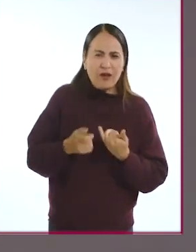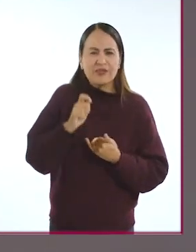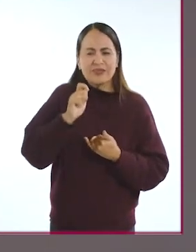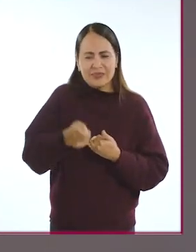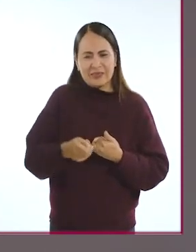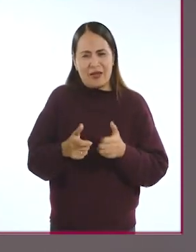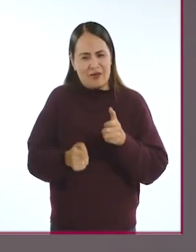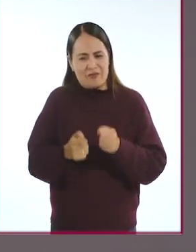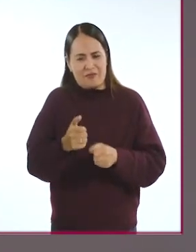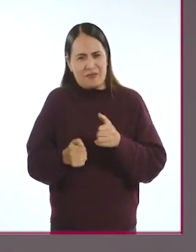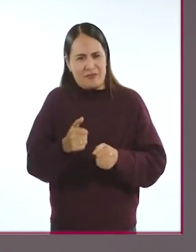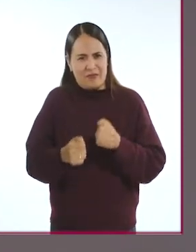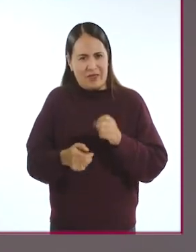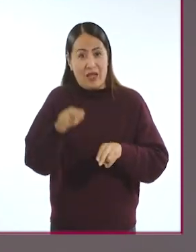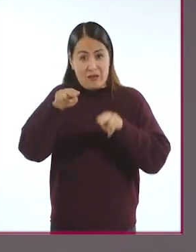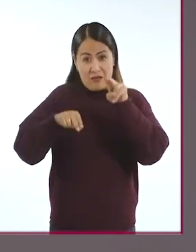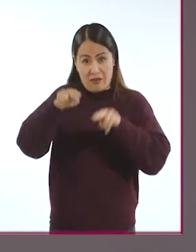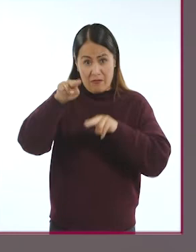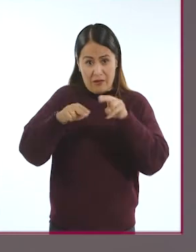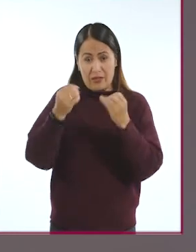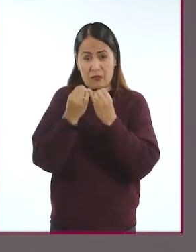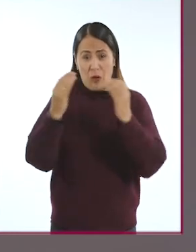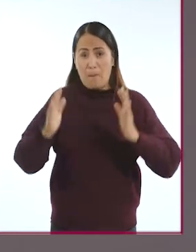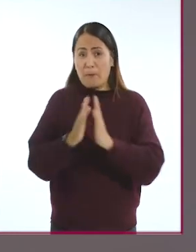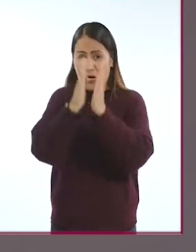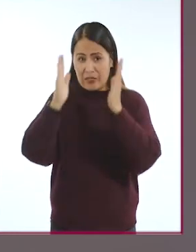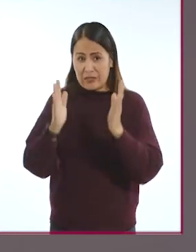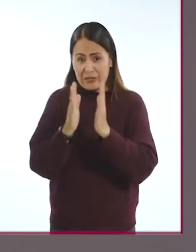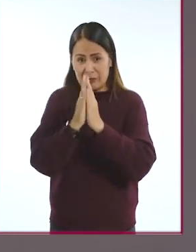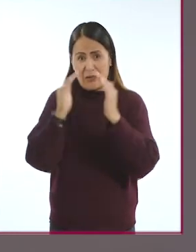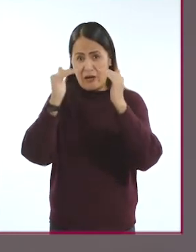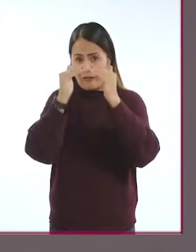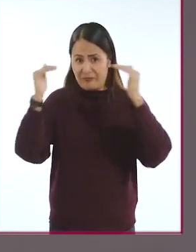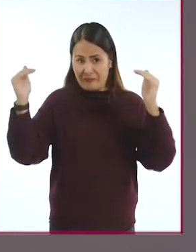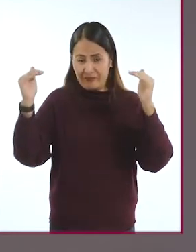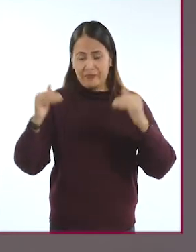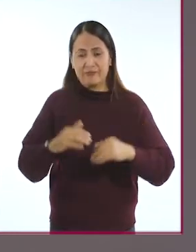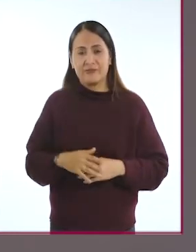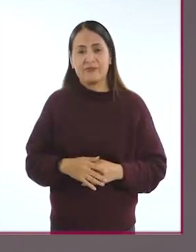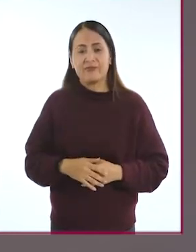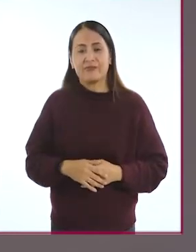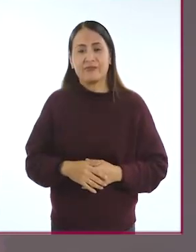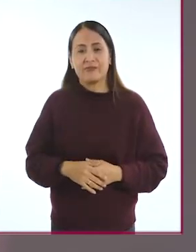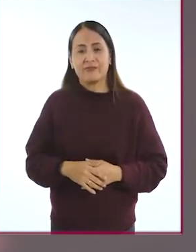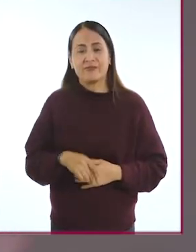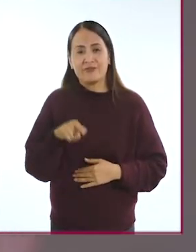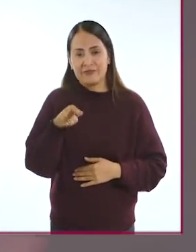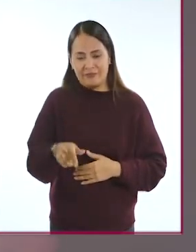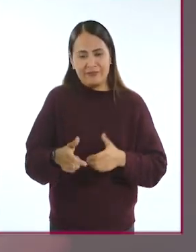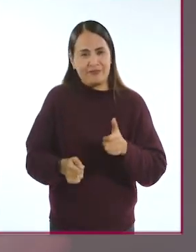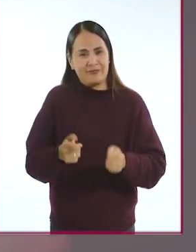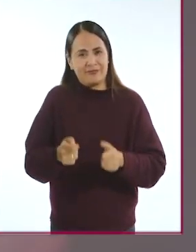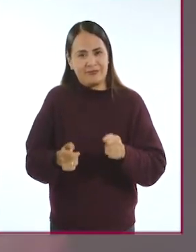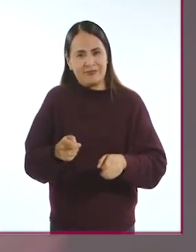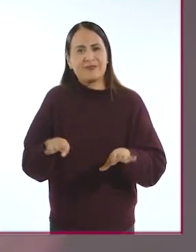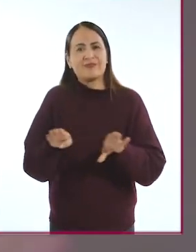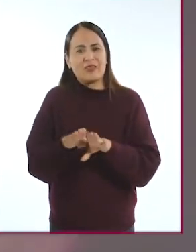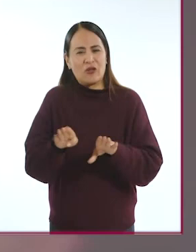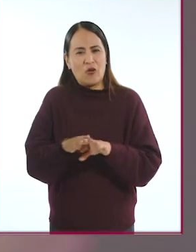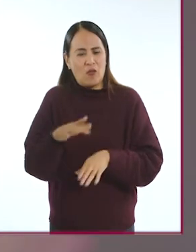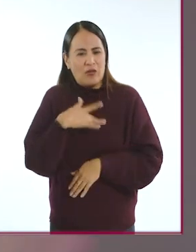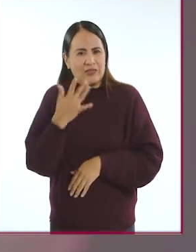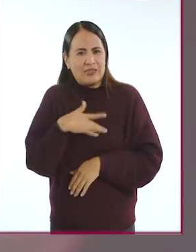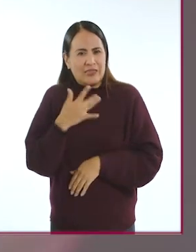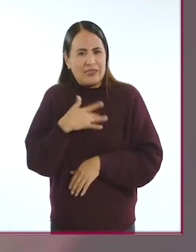practicar juegos a un alto nivel y participar como iguales en sus comunidades sociales. El dispositivo funciona por